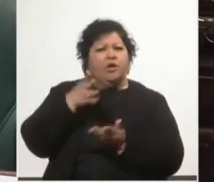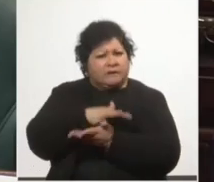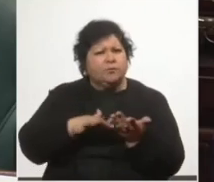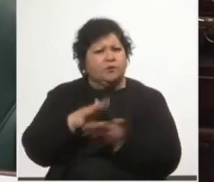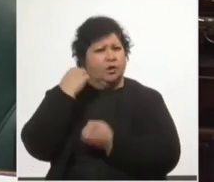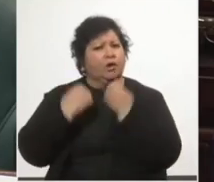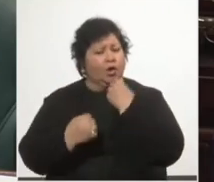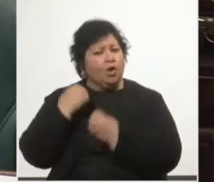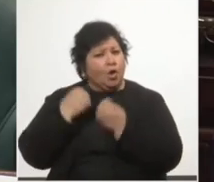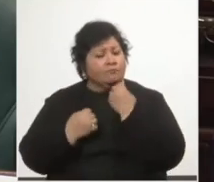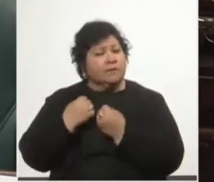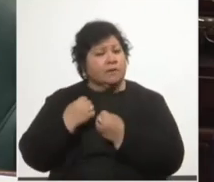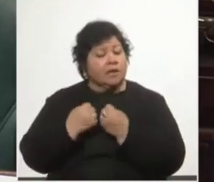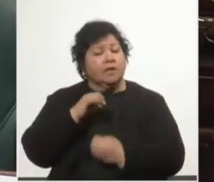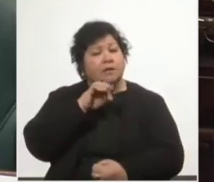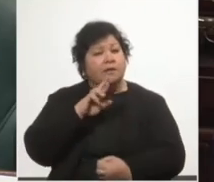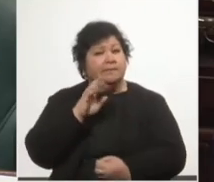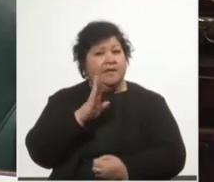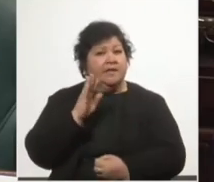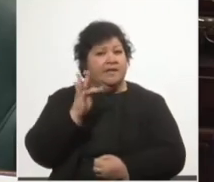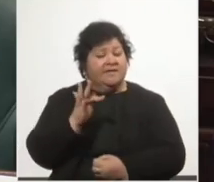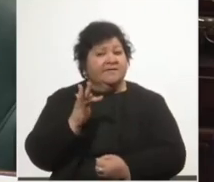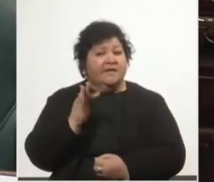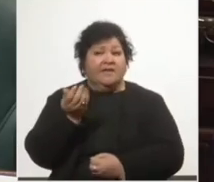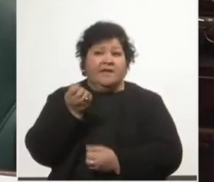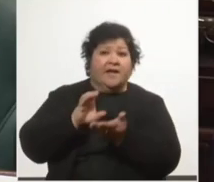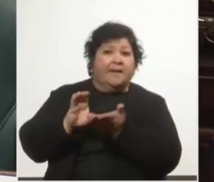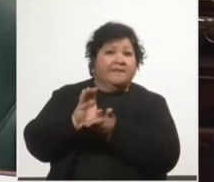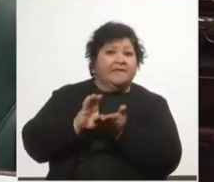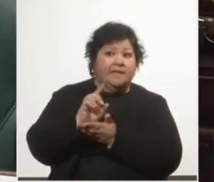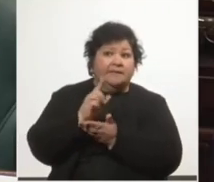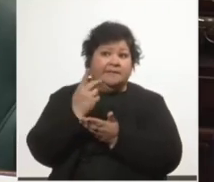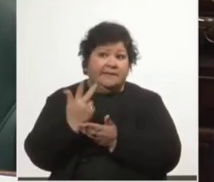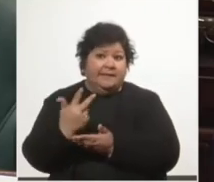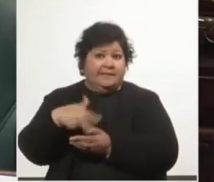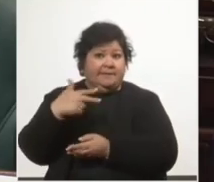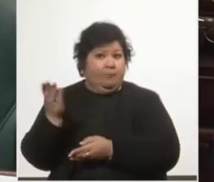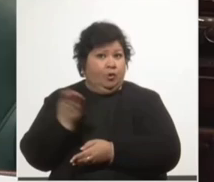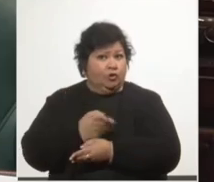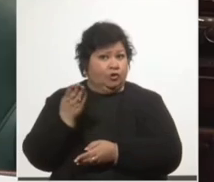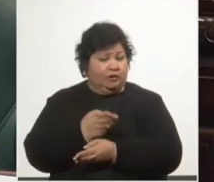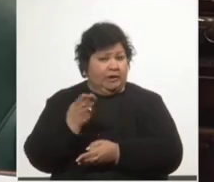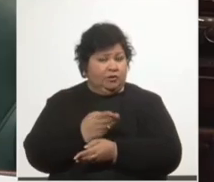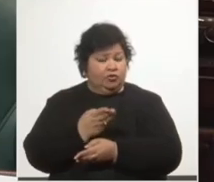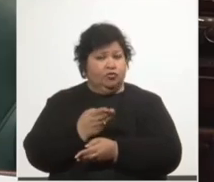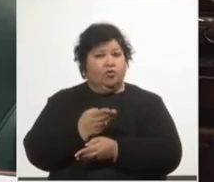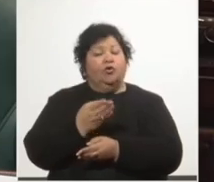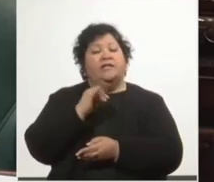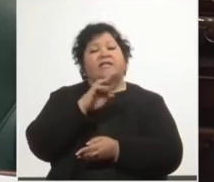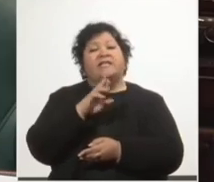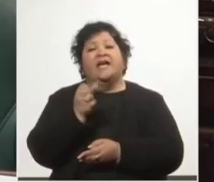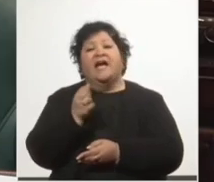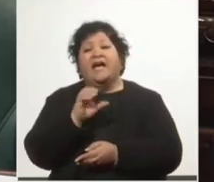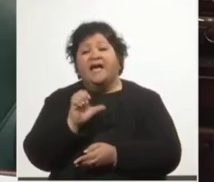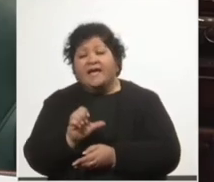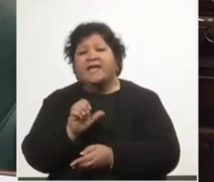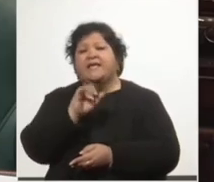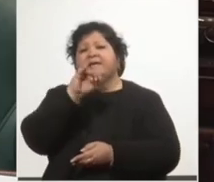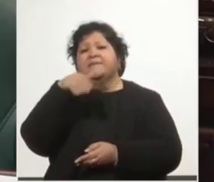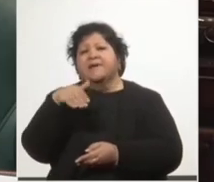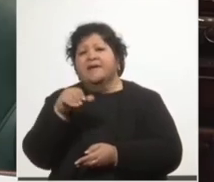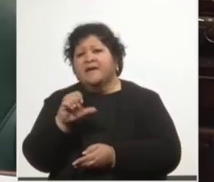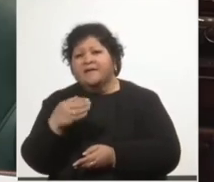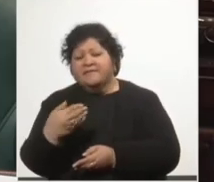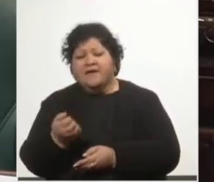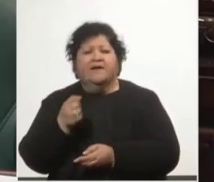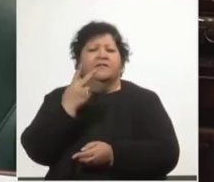económica. El IRPF del capital, más 13%, el IRAE, más 1,7%, el IMEBA, más 21%,